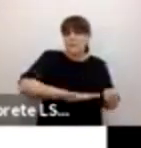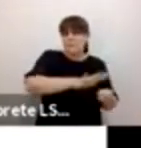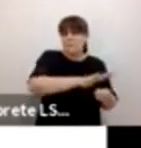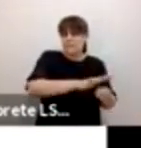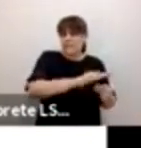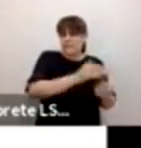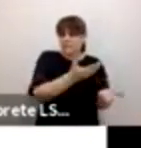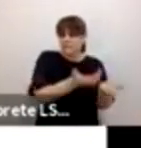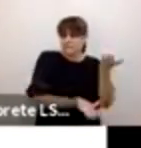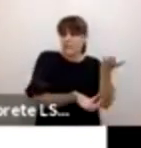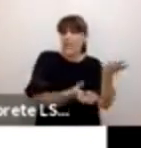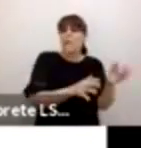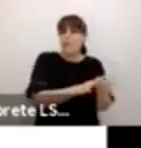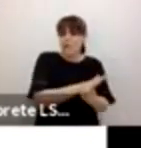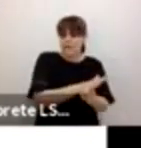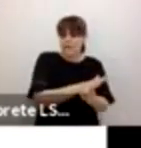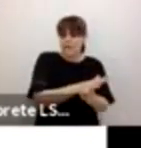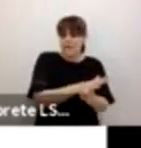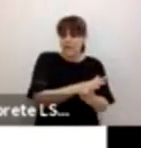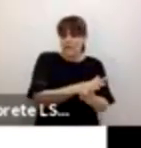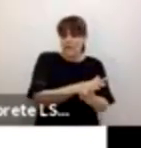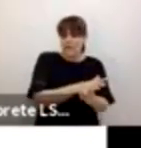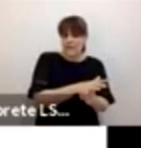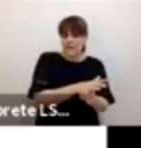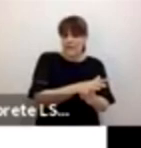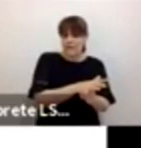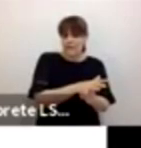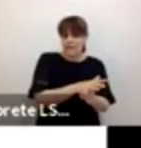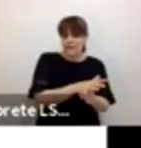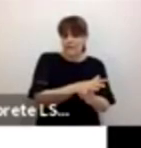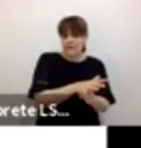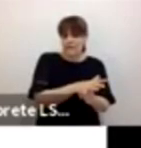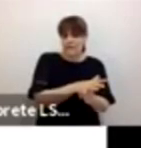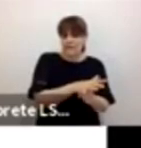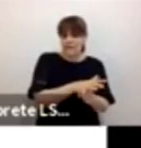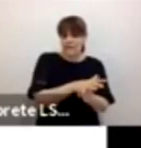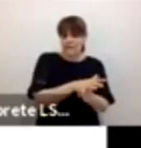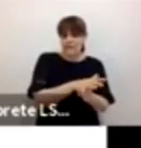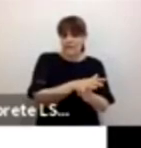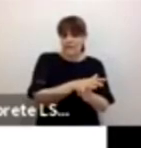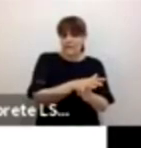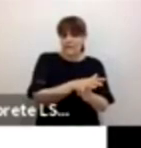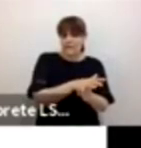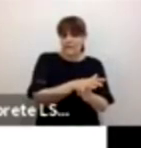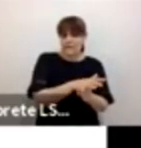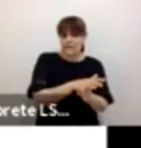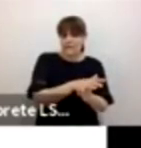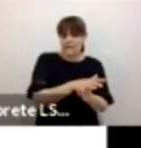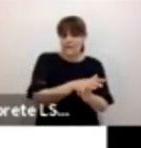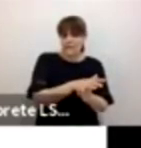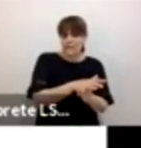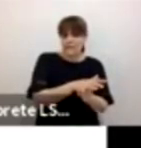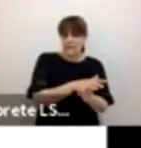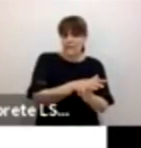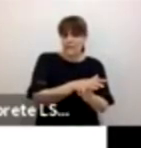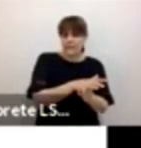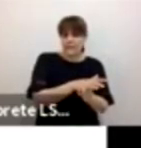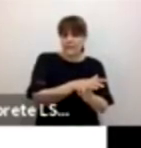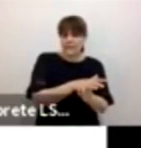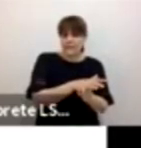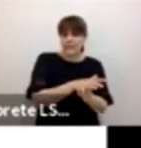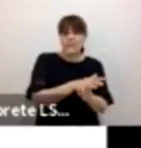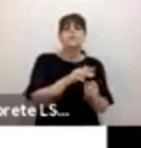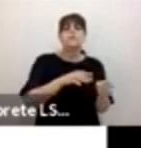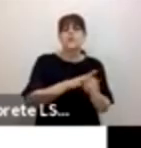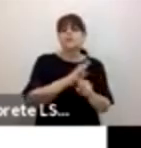con uno de los aspectos de las mediciones que mejor conocemos en México y que